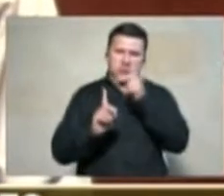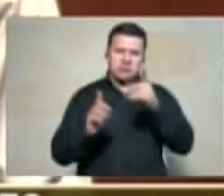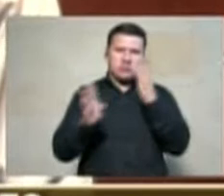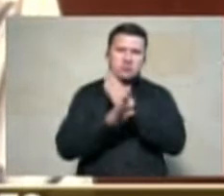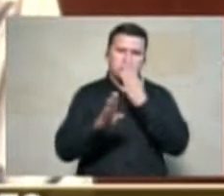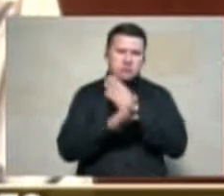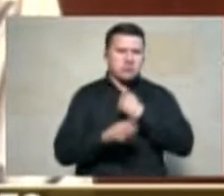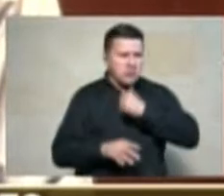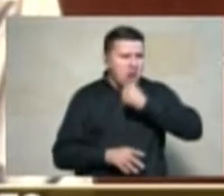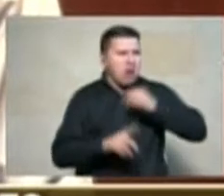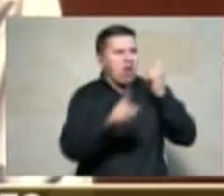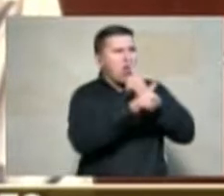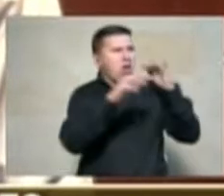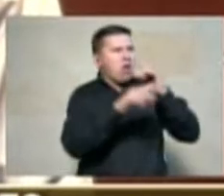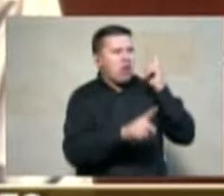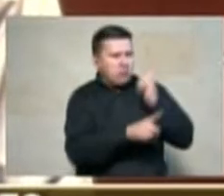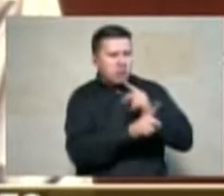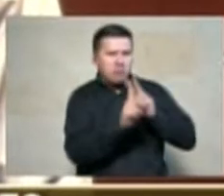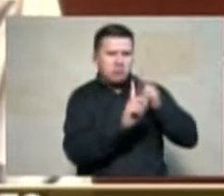conflicto